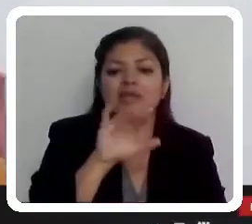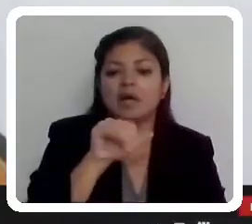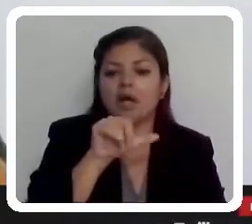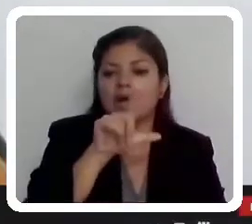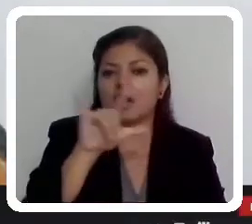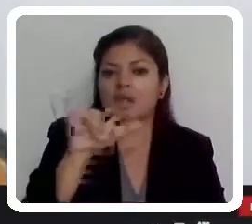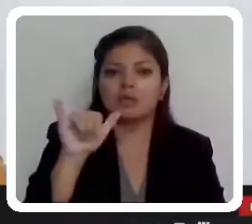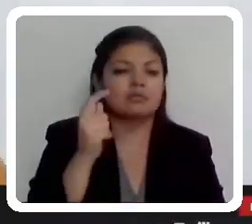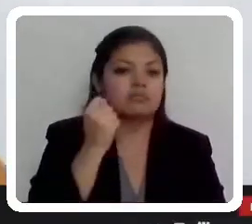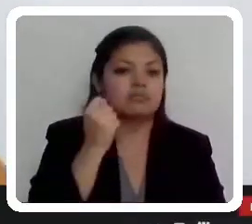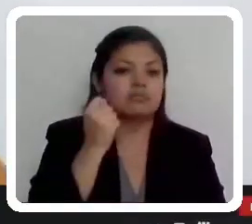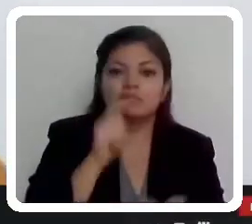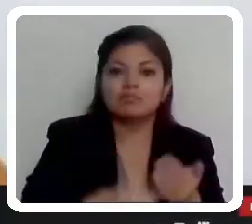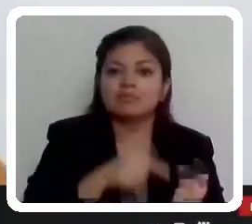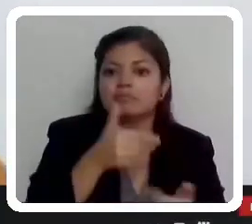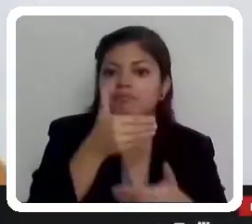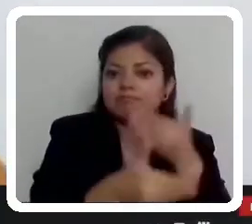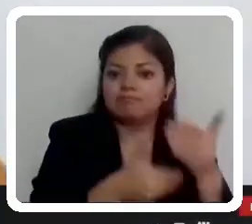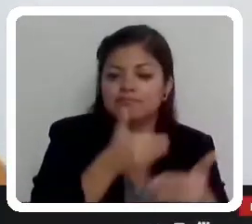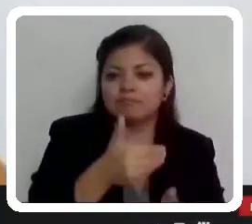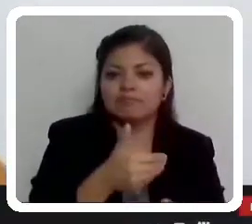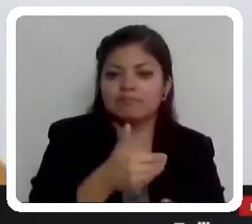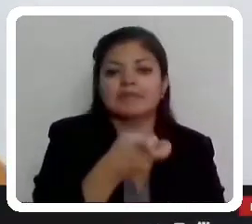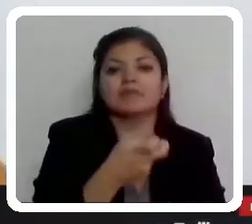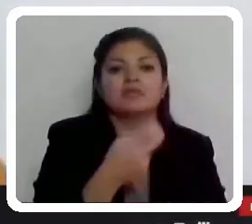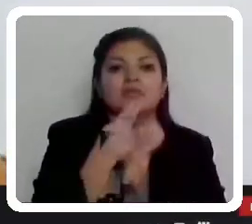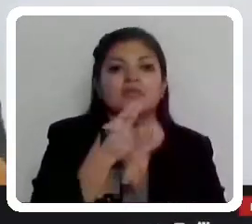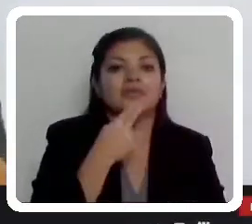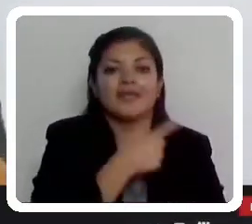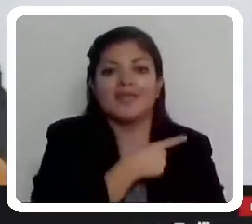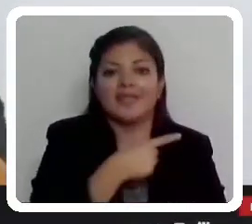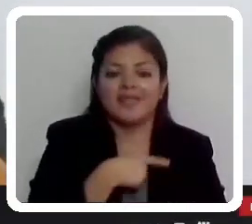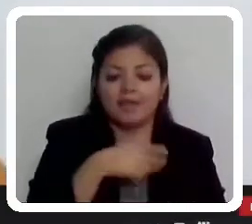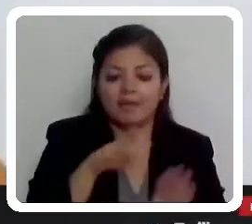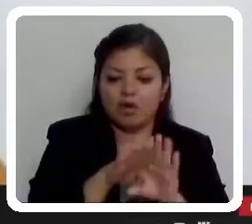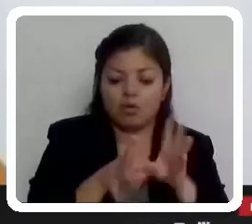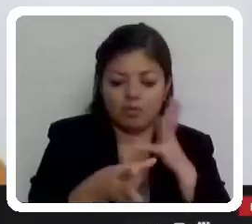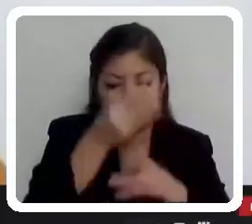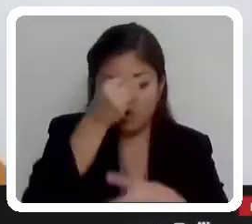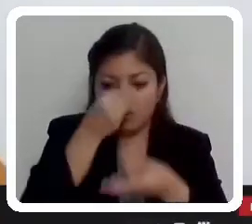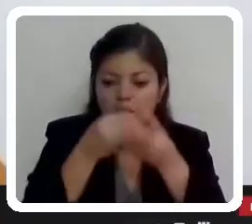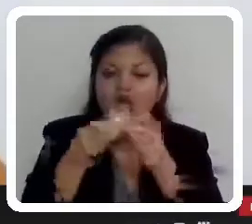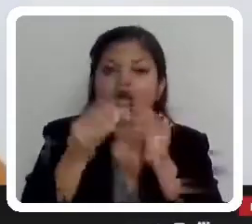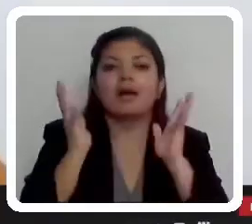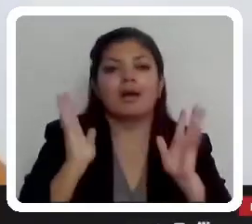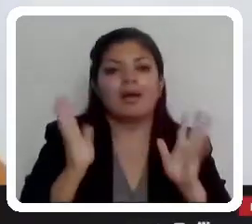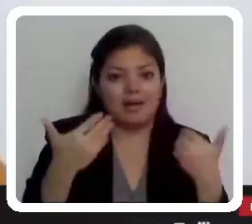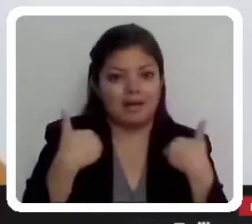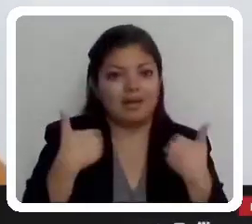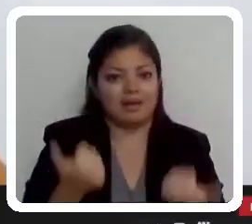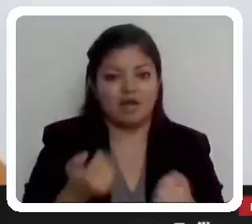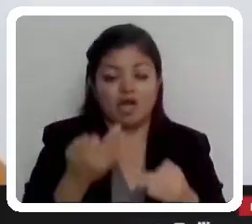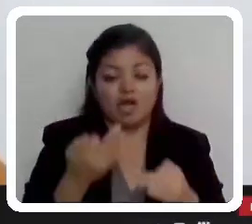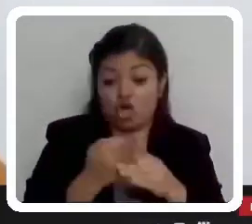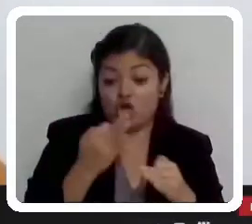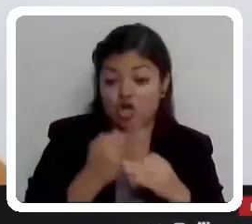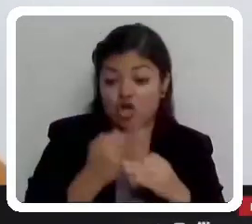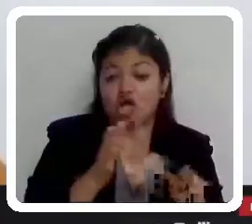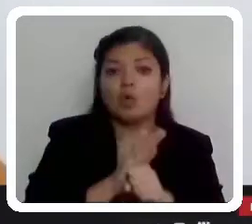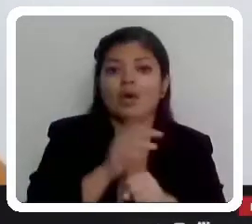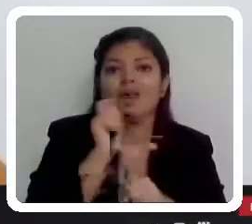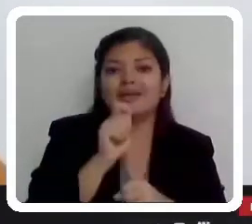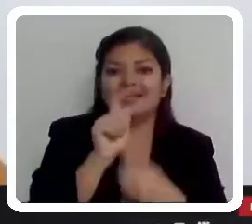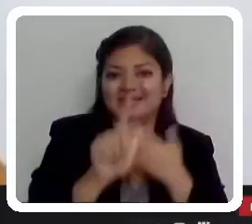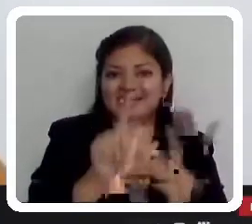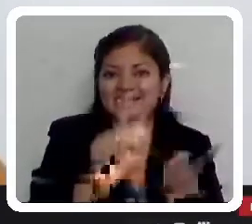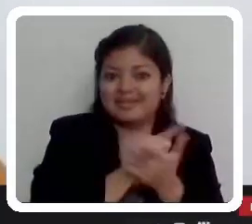pase y lo que se determine por el pleno, de todos modos nos debe de dejar unas enseñanzas, y las enseñanzas que hoy deja para darle un marco legal